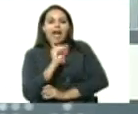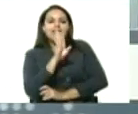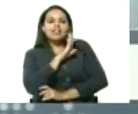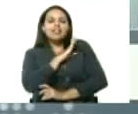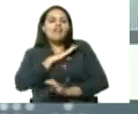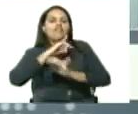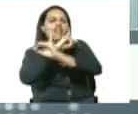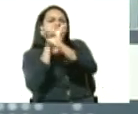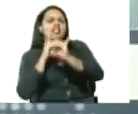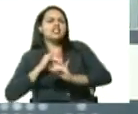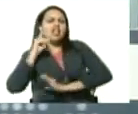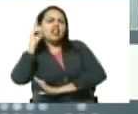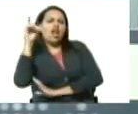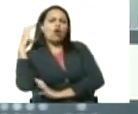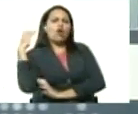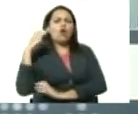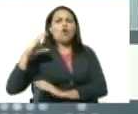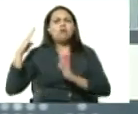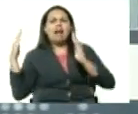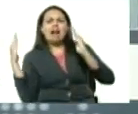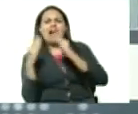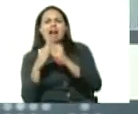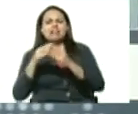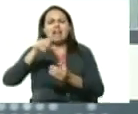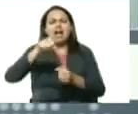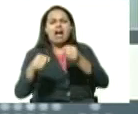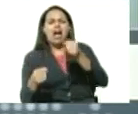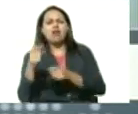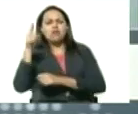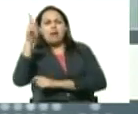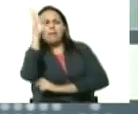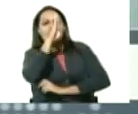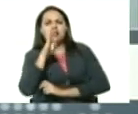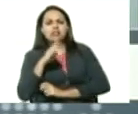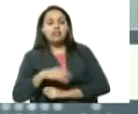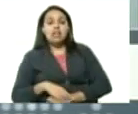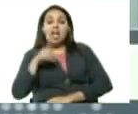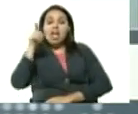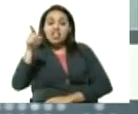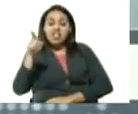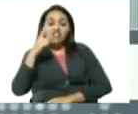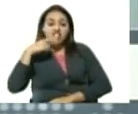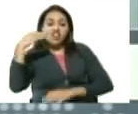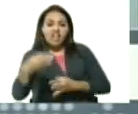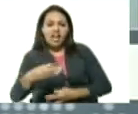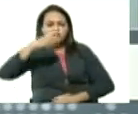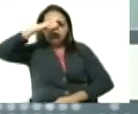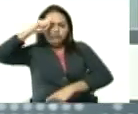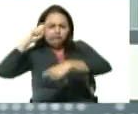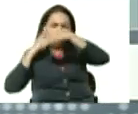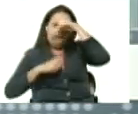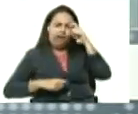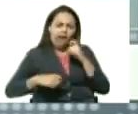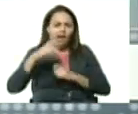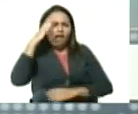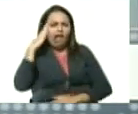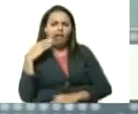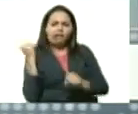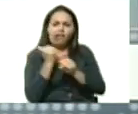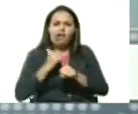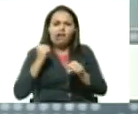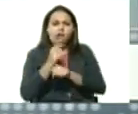felicidad trabajo casa carro y lo que tuvieron fue roncha roncha roncha y roncha persecución